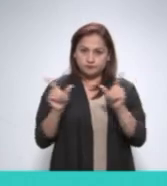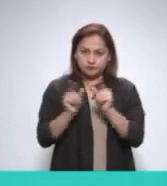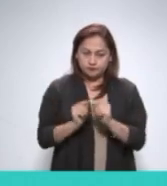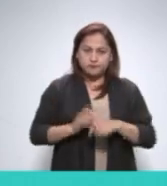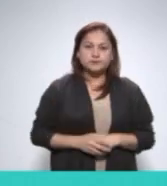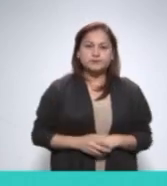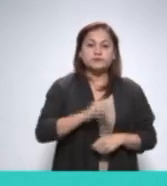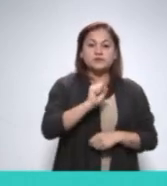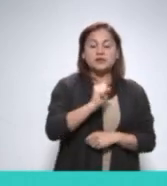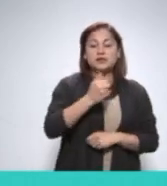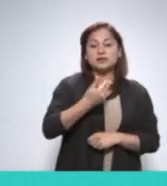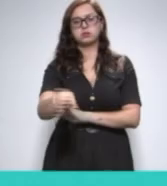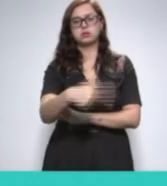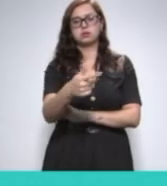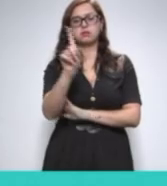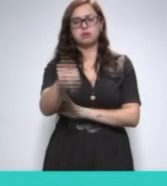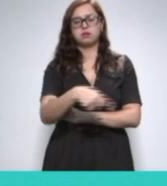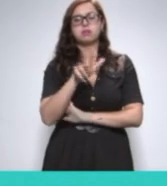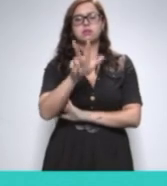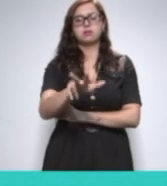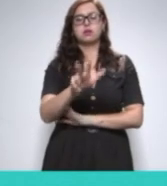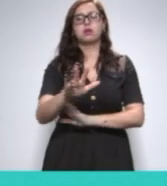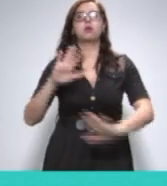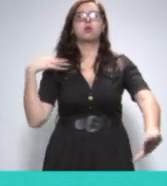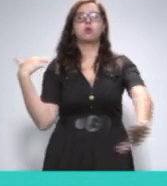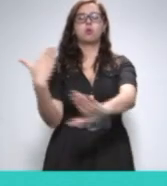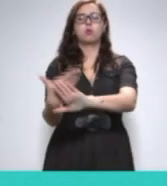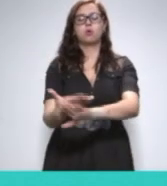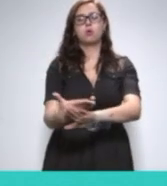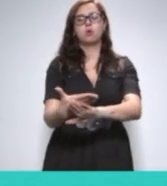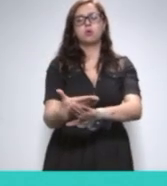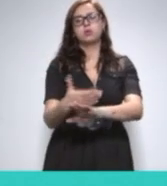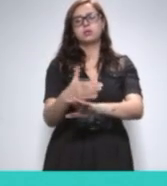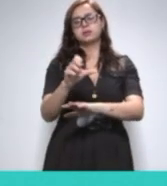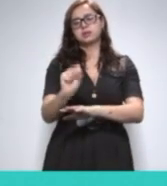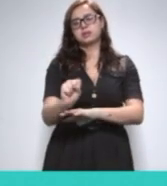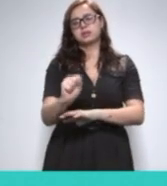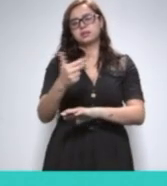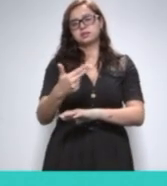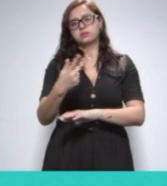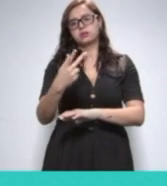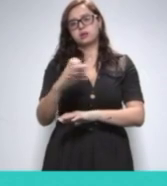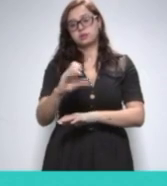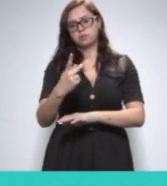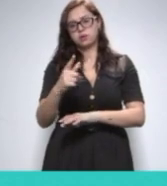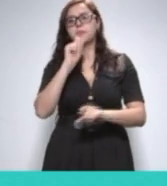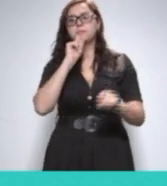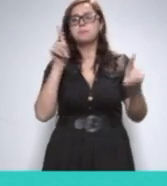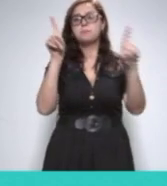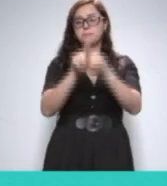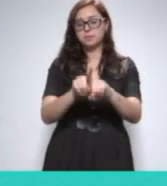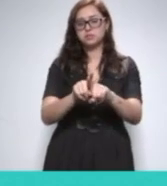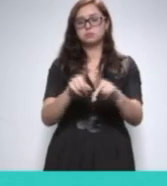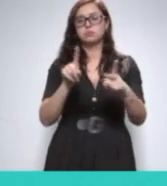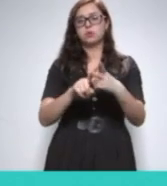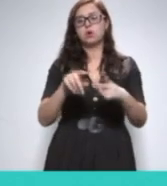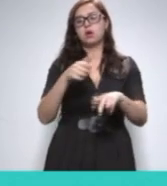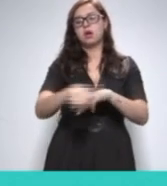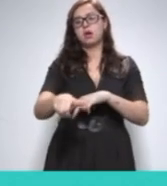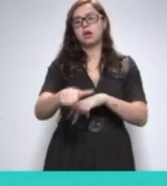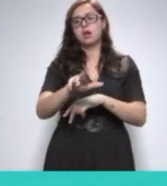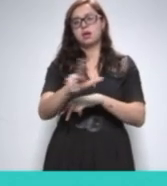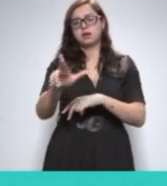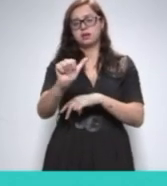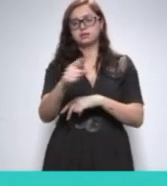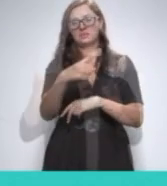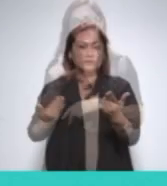para el resguardo de la aeronave. Inconforme al particular, interpuso un recurso de revisión ante el INAI, en el que manifestó como agravio la negativa del sujeto